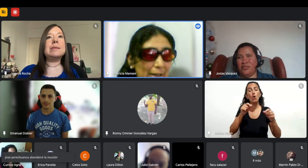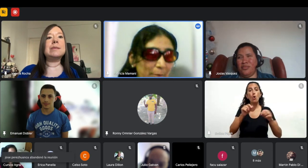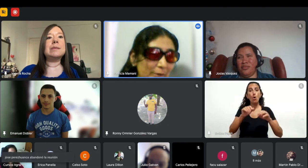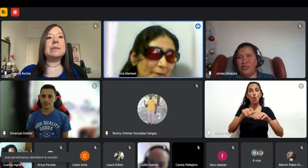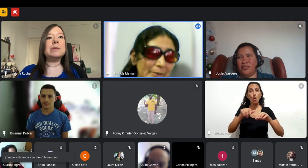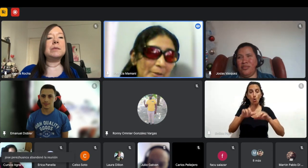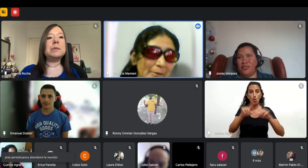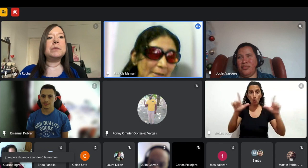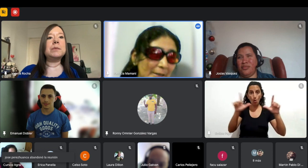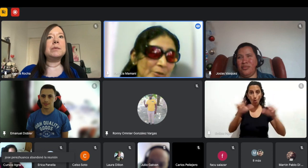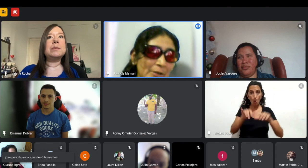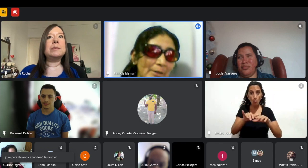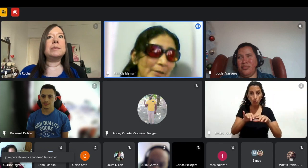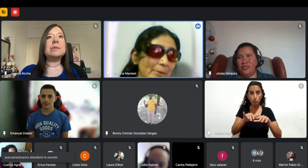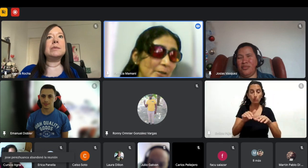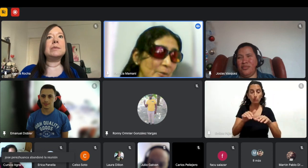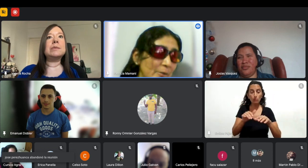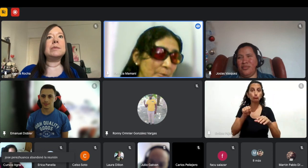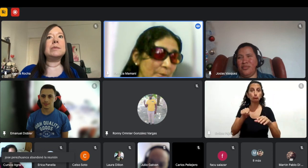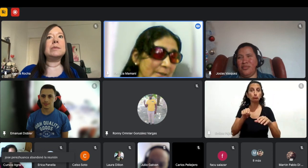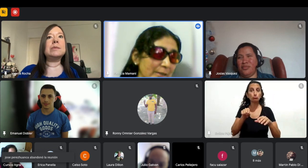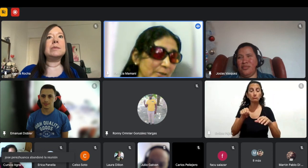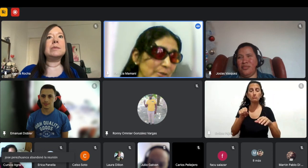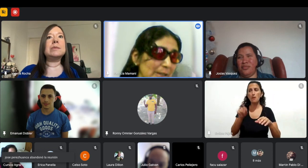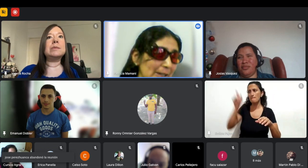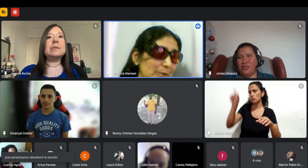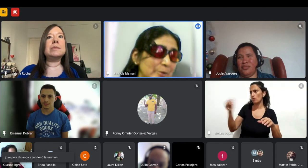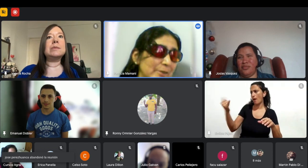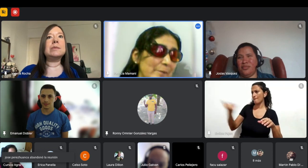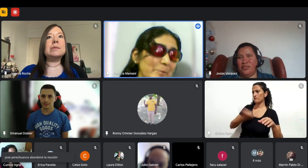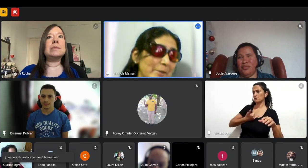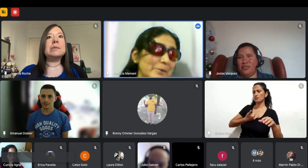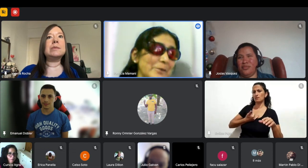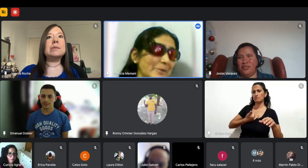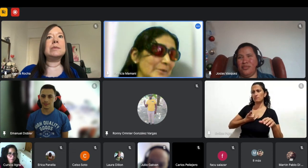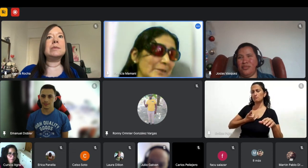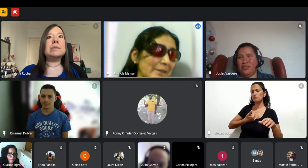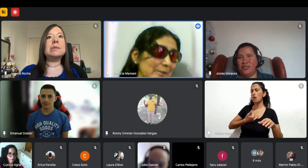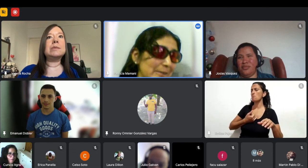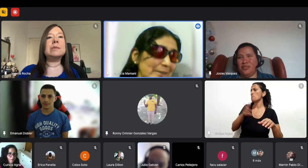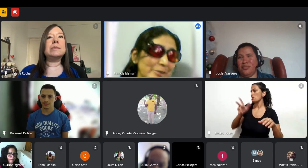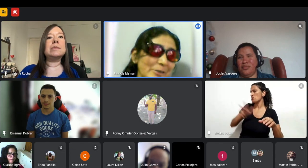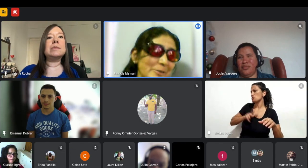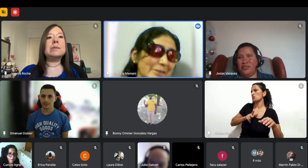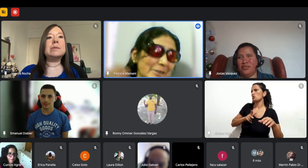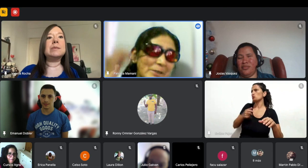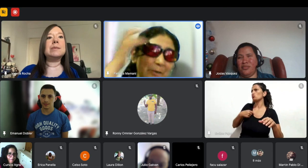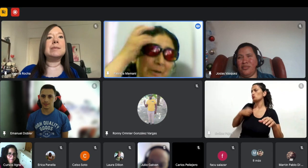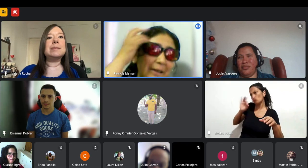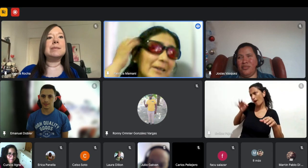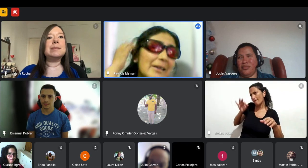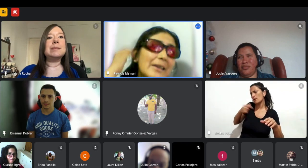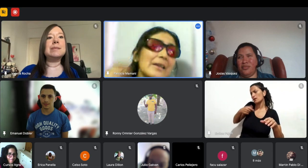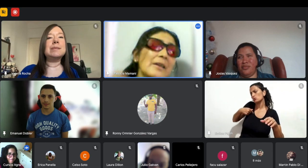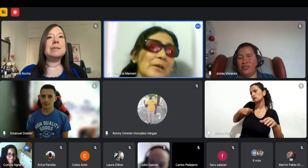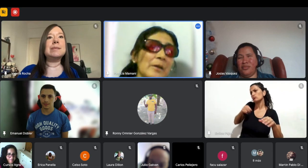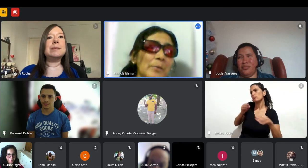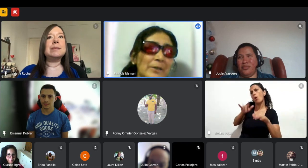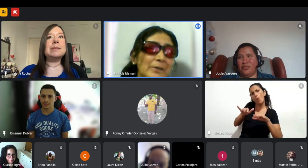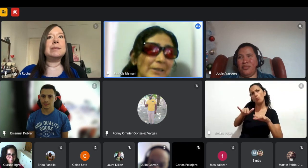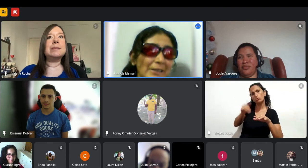la persona que me avisa no sabía bien cómo me dice yo sé que las usan pero te dejo el dato y vos averiguás